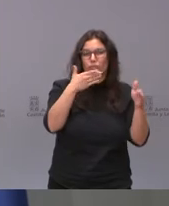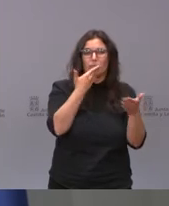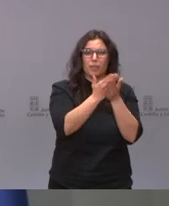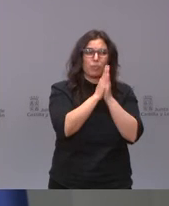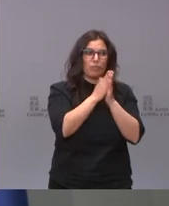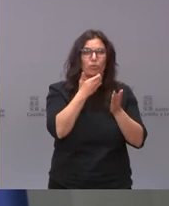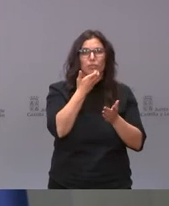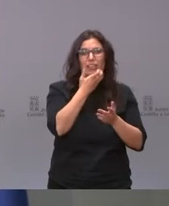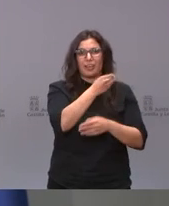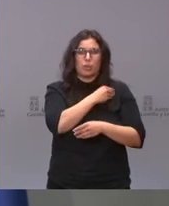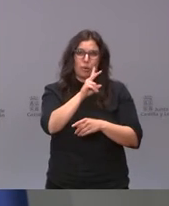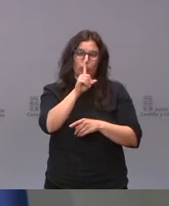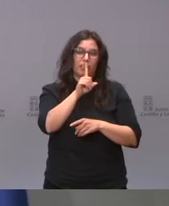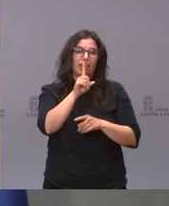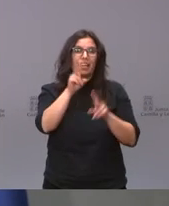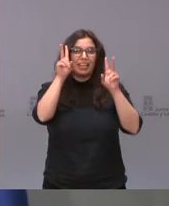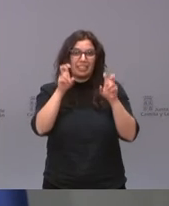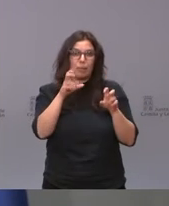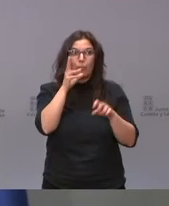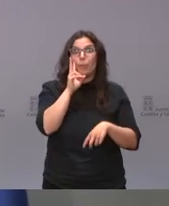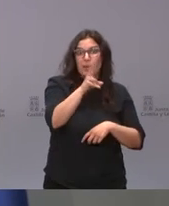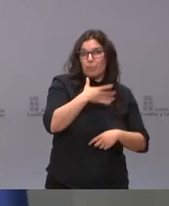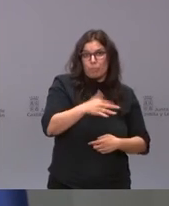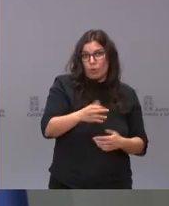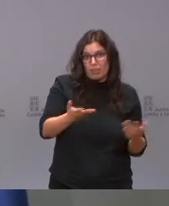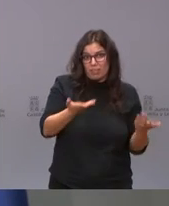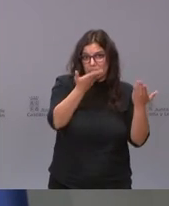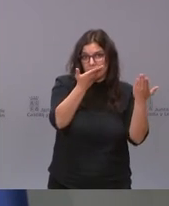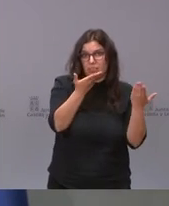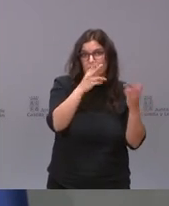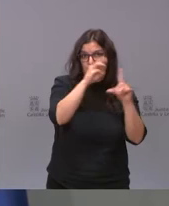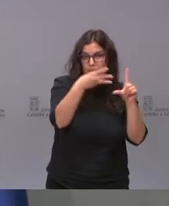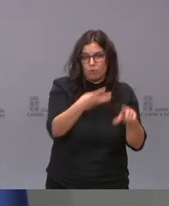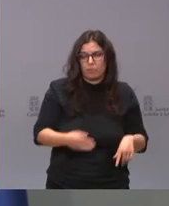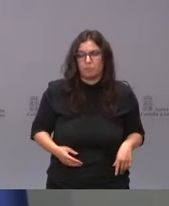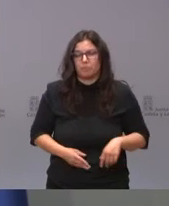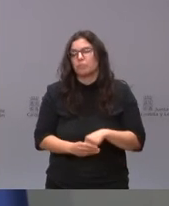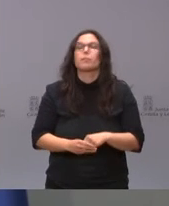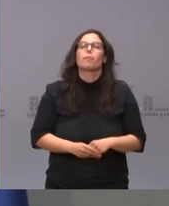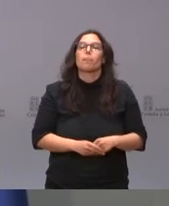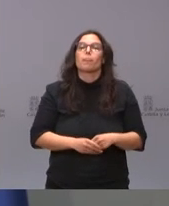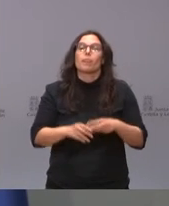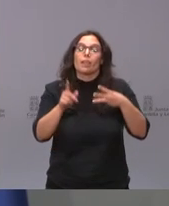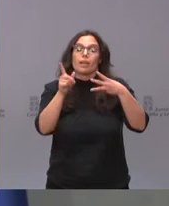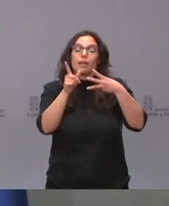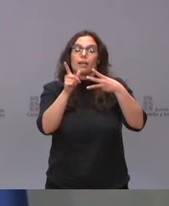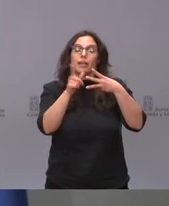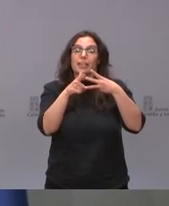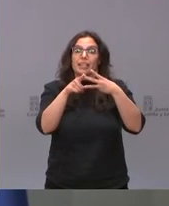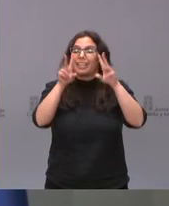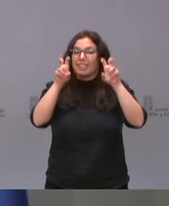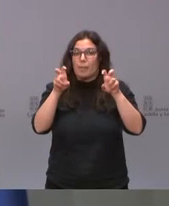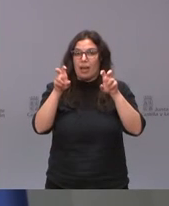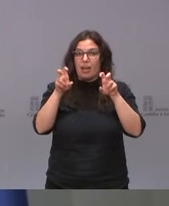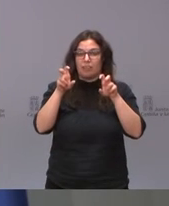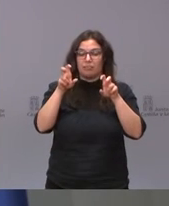que no preguntemos cosas a las que podemos acceder en esa página sobre el asunto de la vacuna de Sputnik es decir que